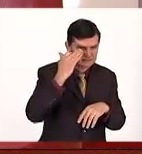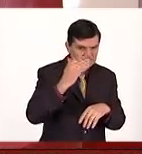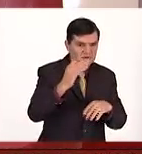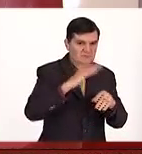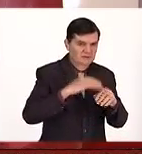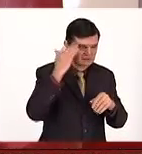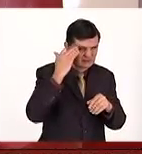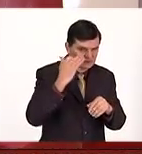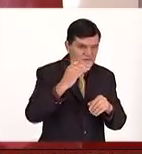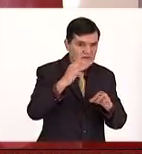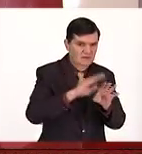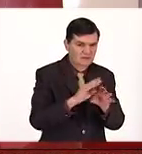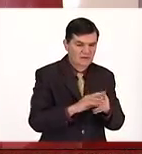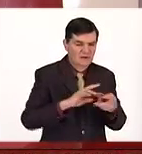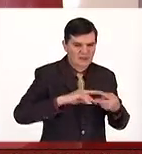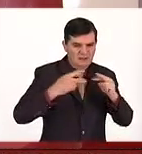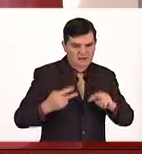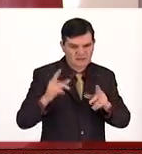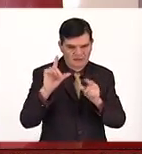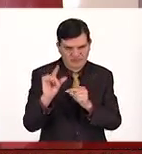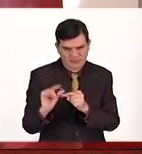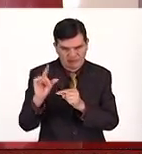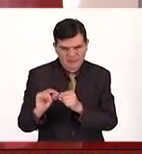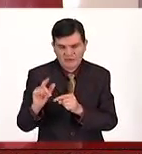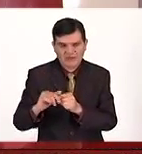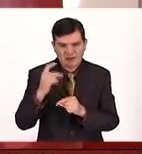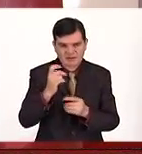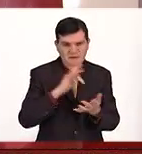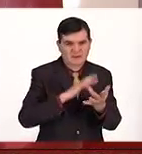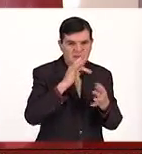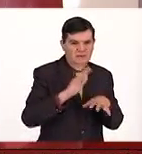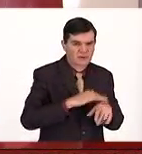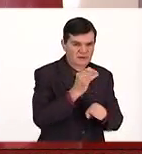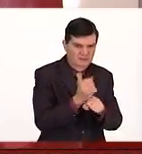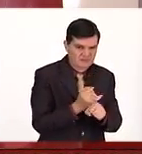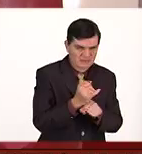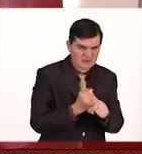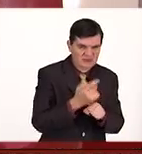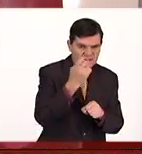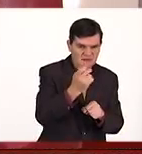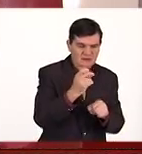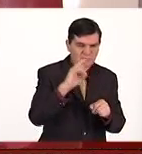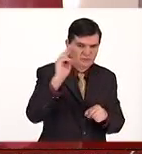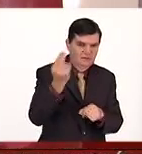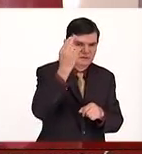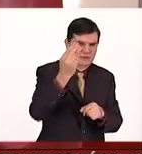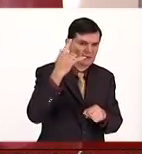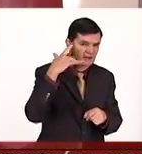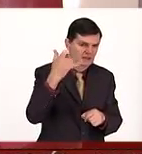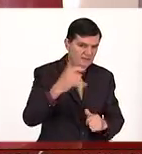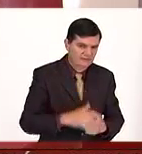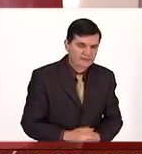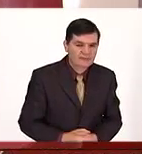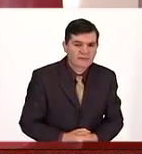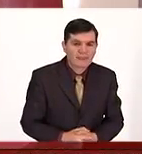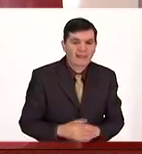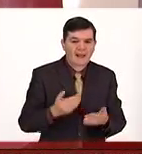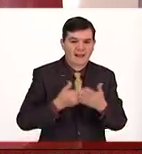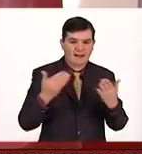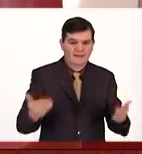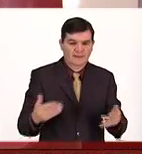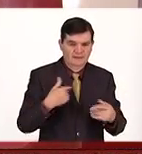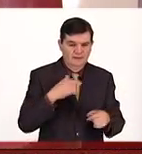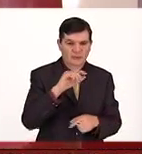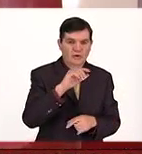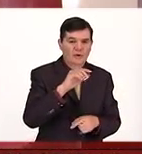vez más en vez de como nos sucede actualmente, pues esto podría ser gracias a esta investigación de la Universidad de California. Y vámonos